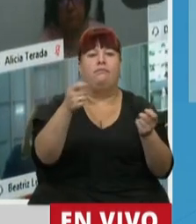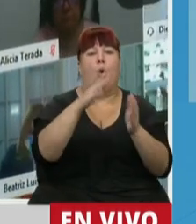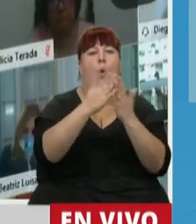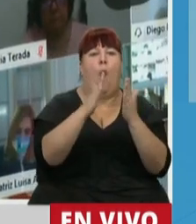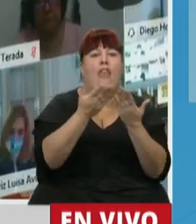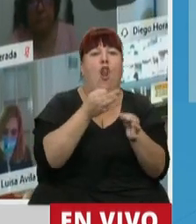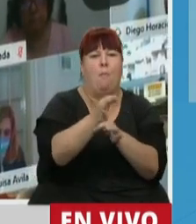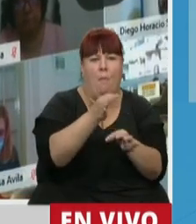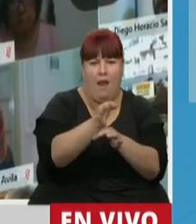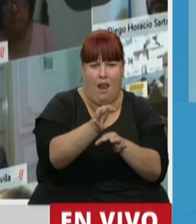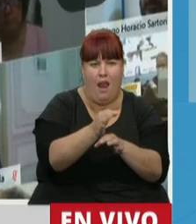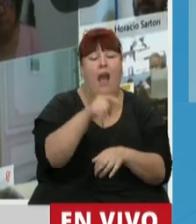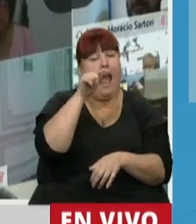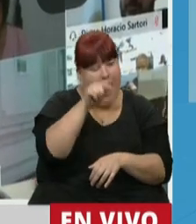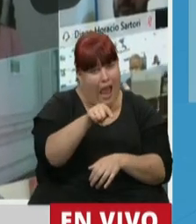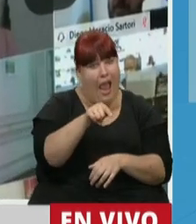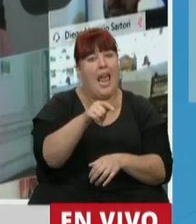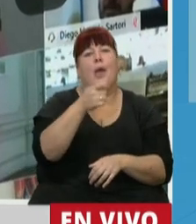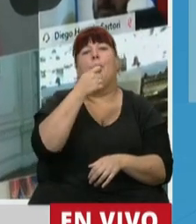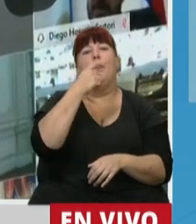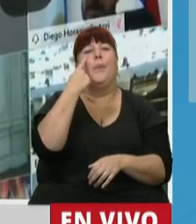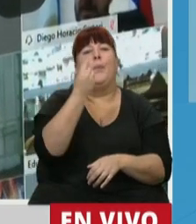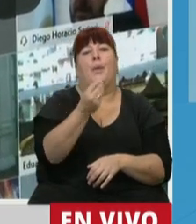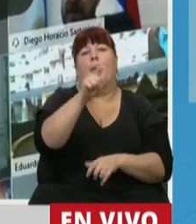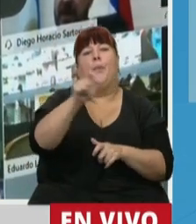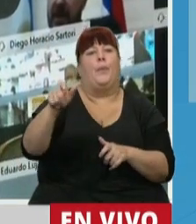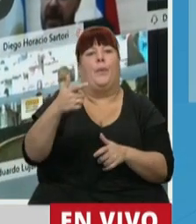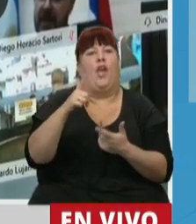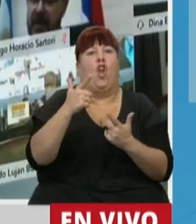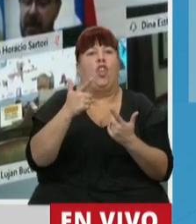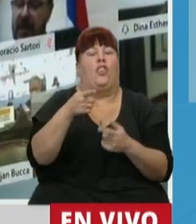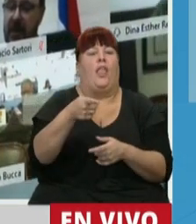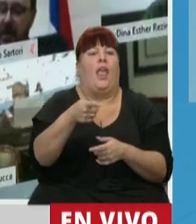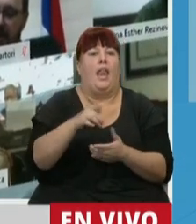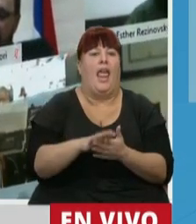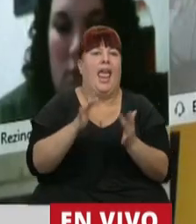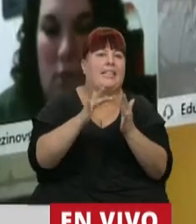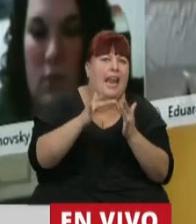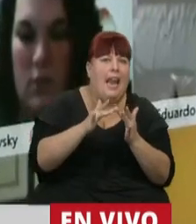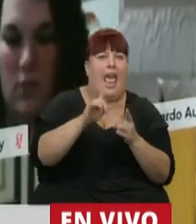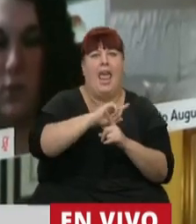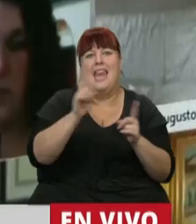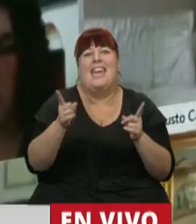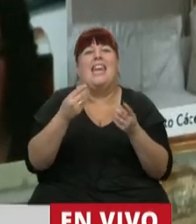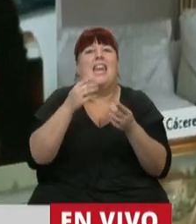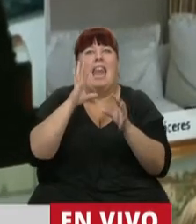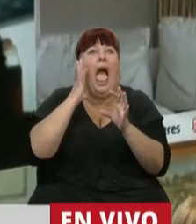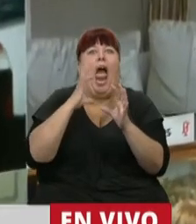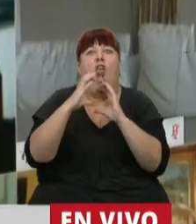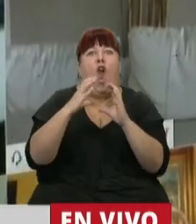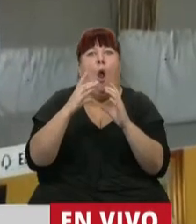cuadernillos pedagógicos, ahí donde viven aquellos que no tienen acceso ni conectividad para poder